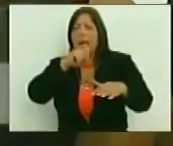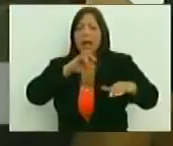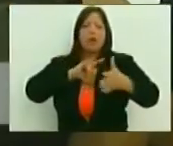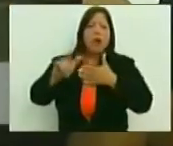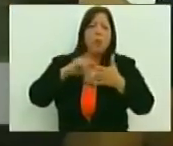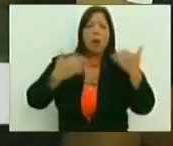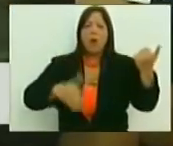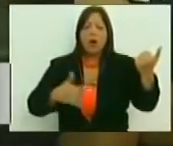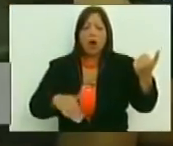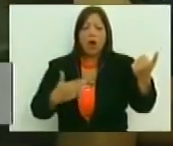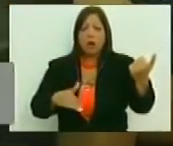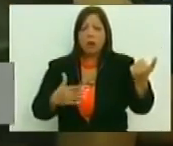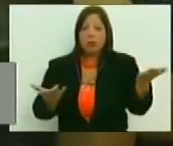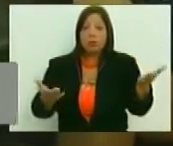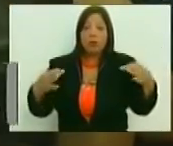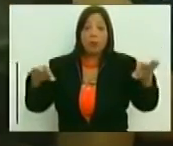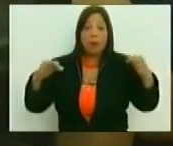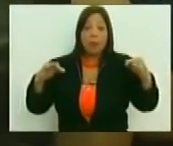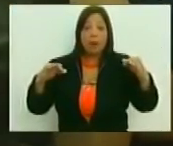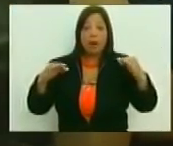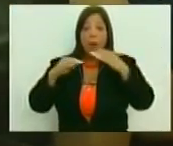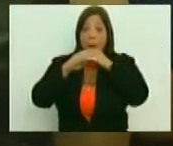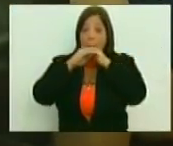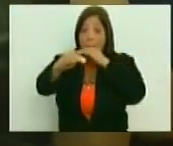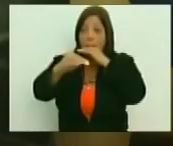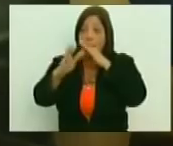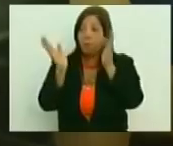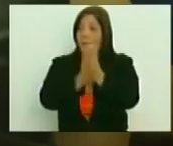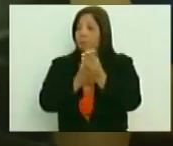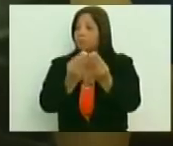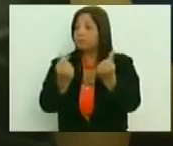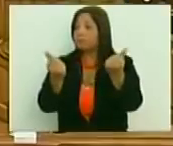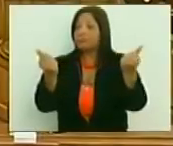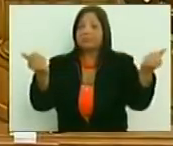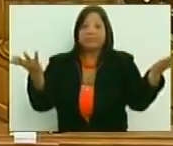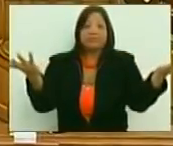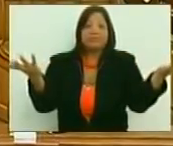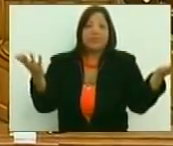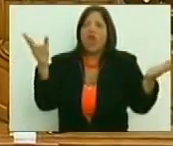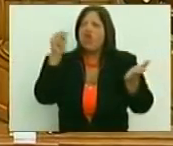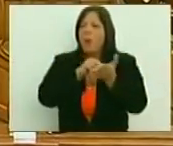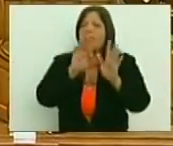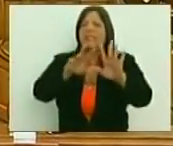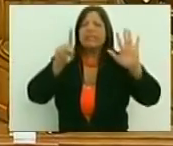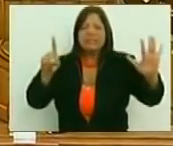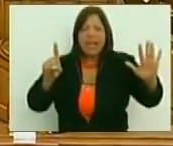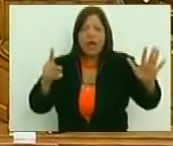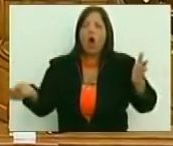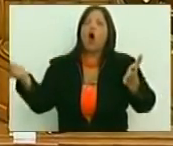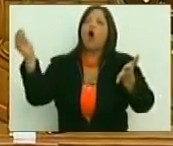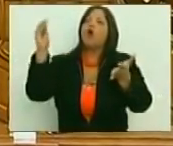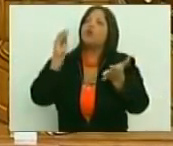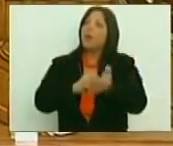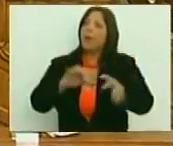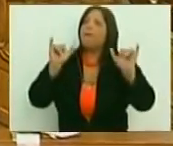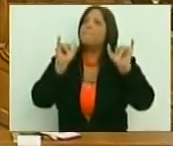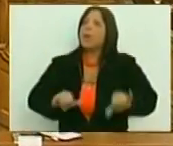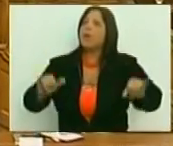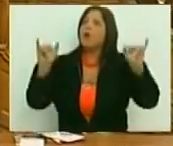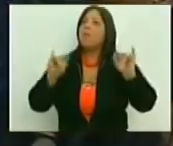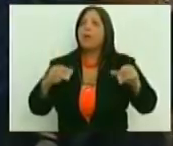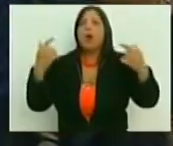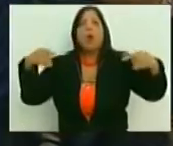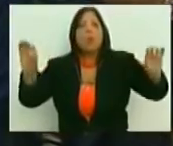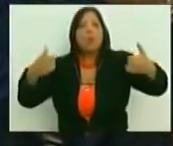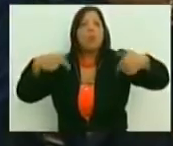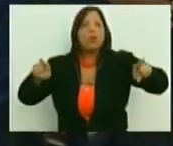trayectoria. Aquí están los papeles. Desaparecieron los papeles. 2016, otra vez lo mismo. Vamos a hacer un concierto,